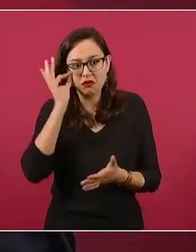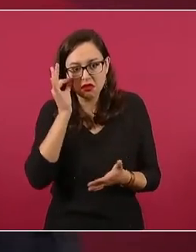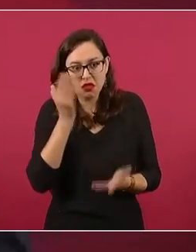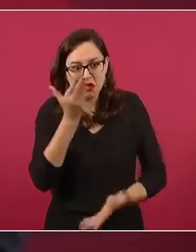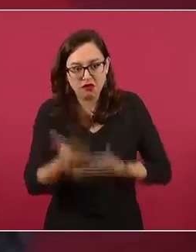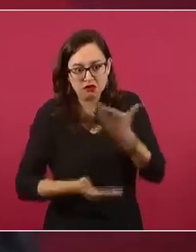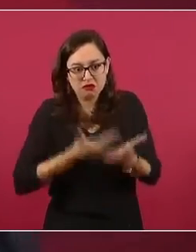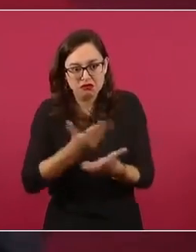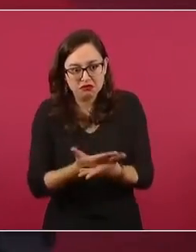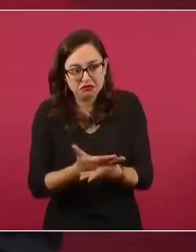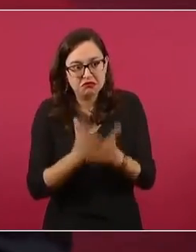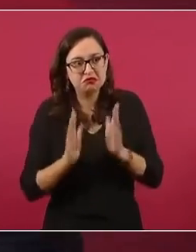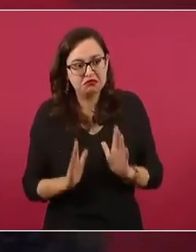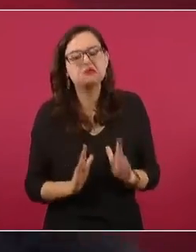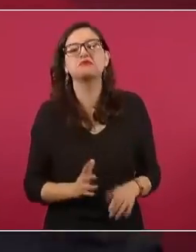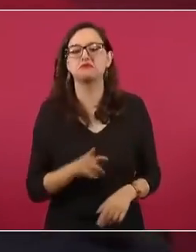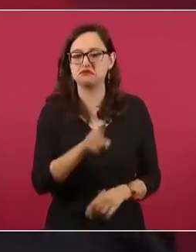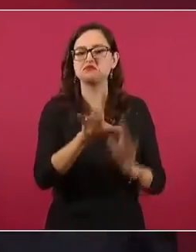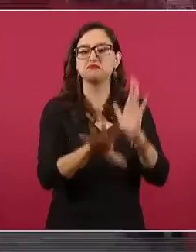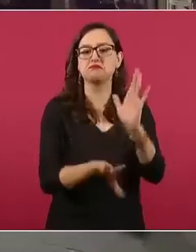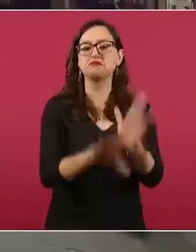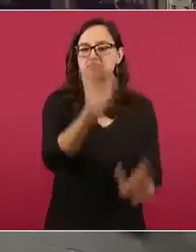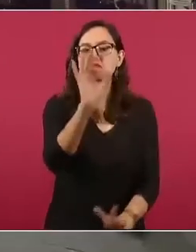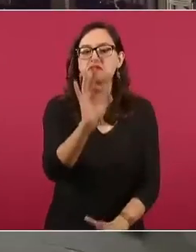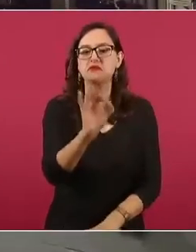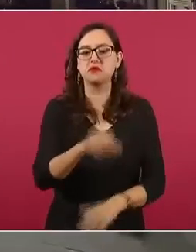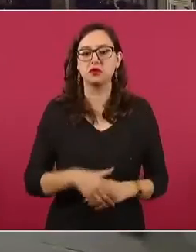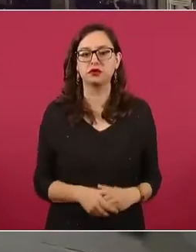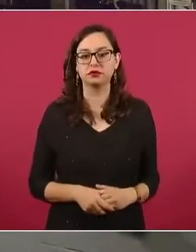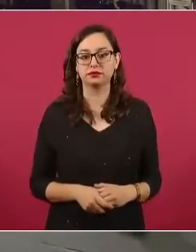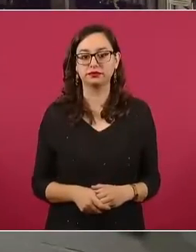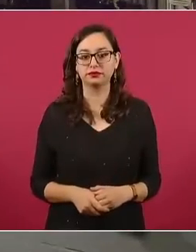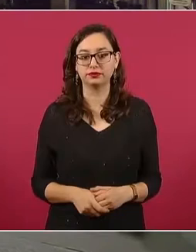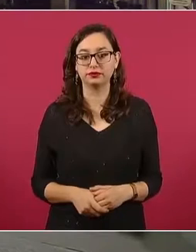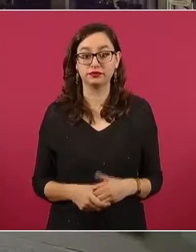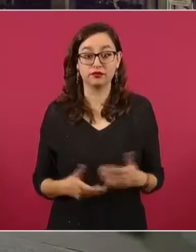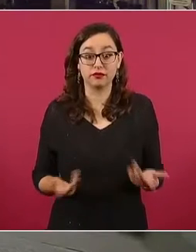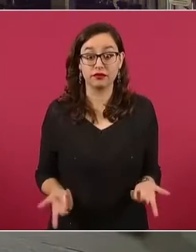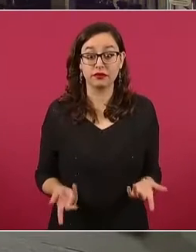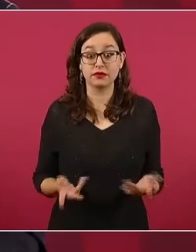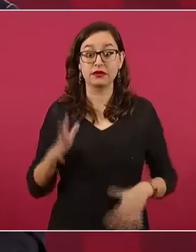y aunque esté trabajando en Los Ángeles